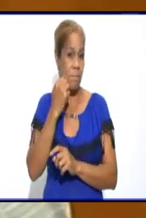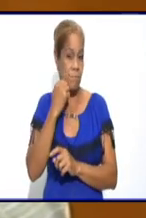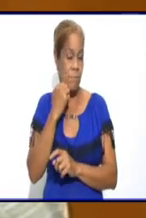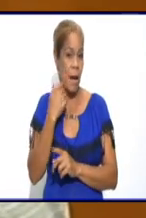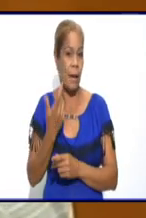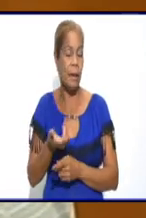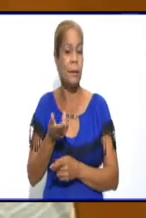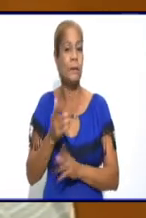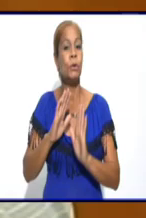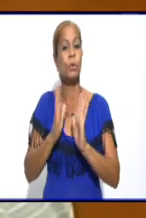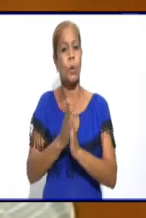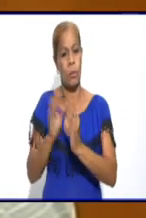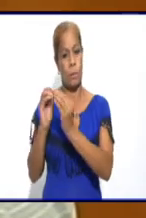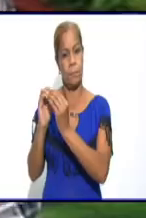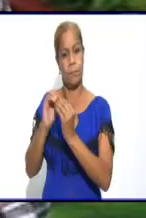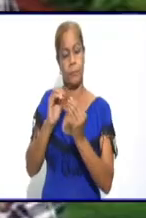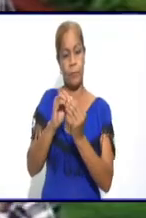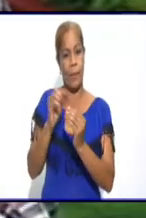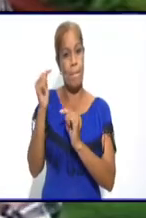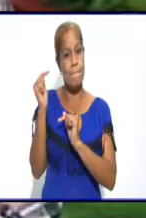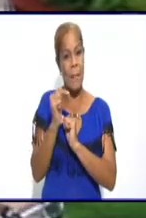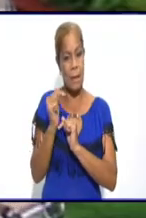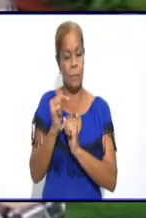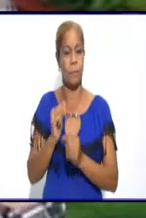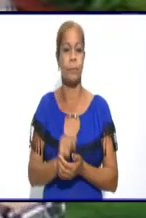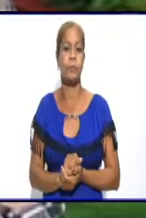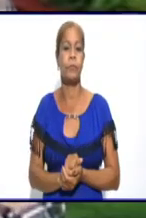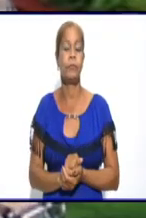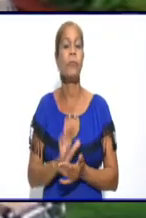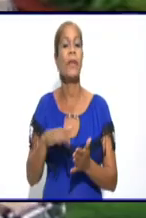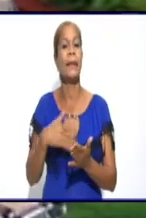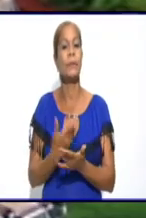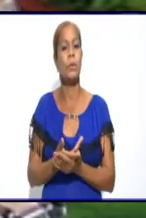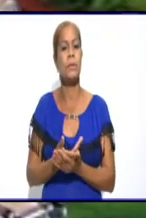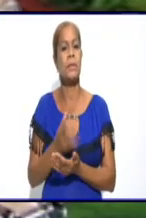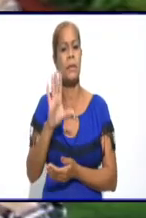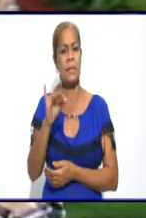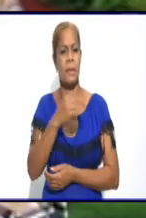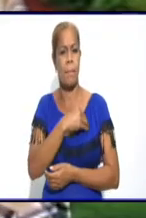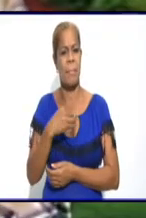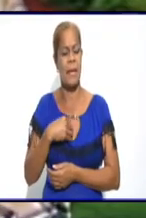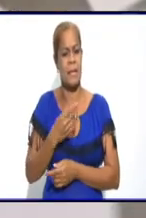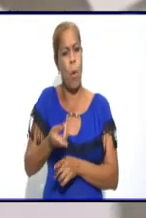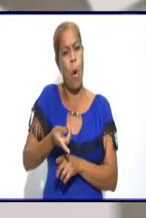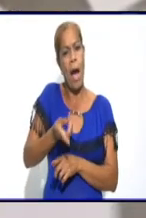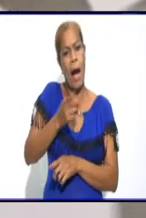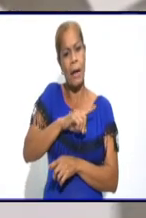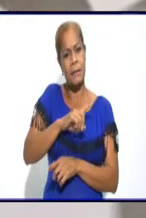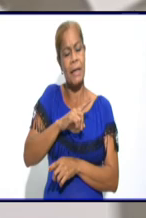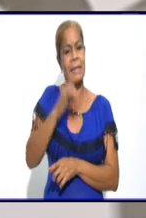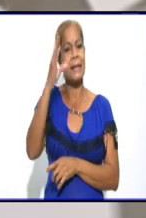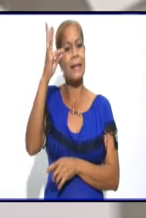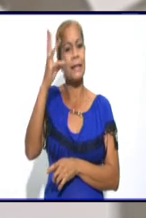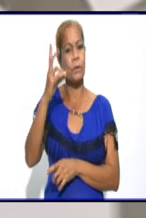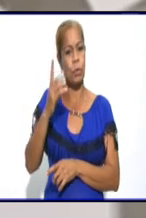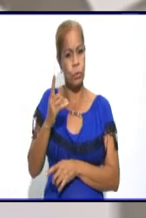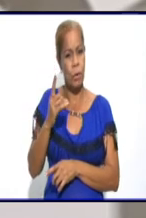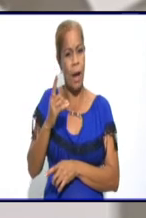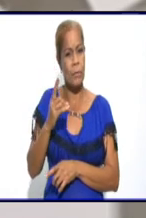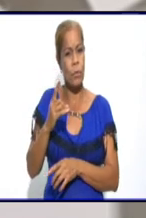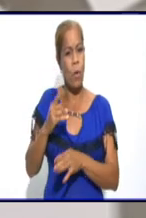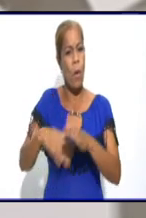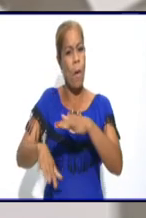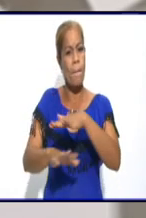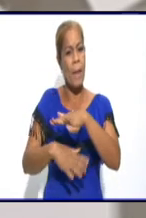incidencia de casos diarios. Rosmel, nos decías que ayer se examinaron, o el resultado fue sobre la base de 1